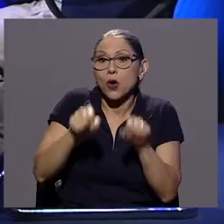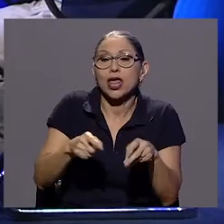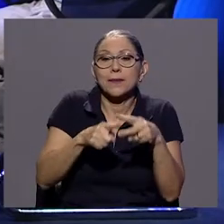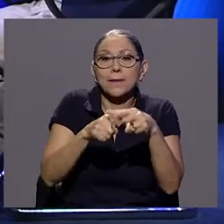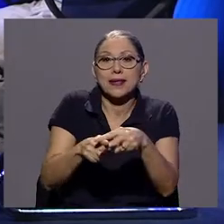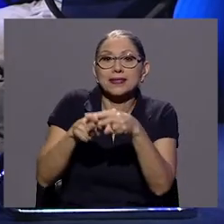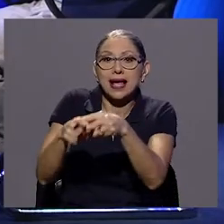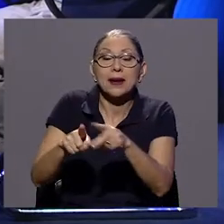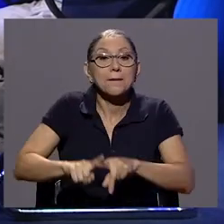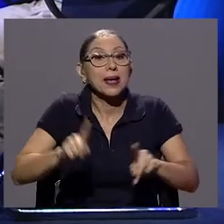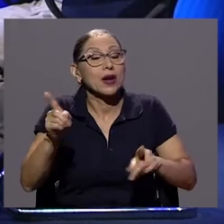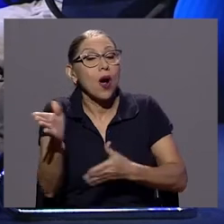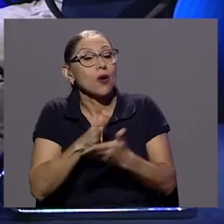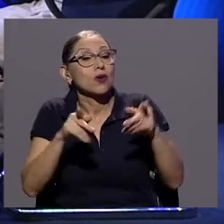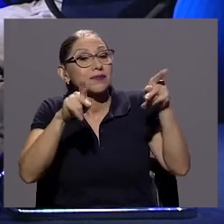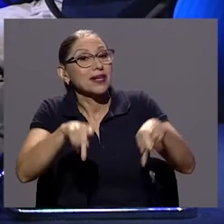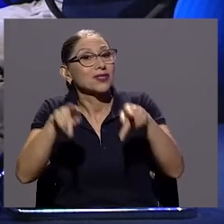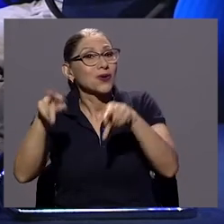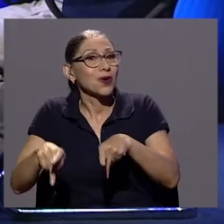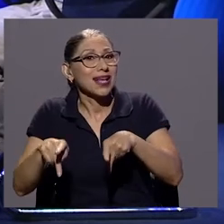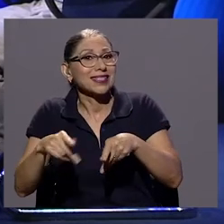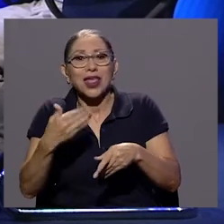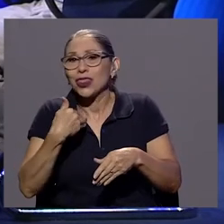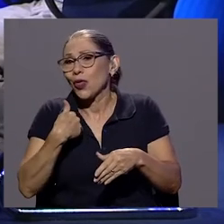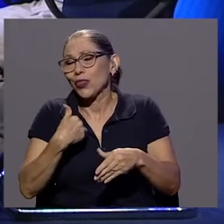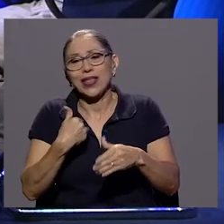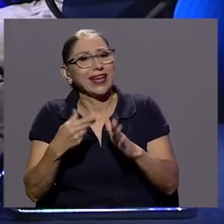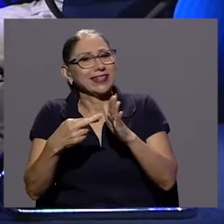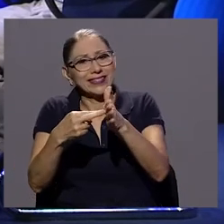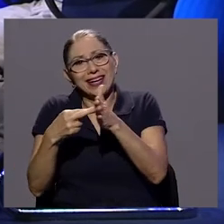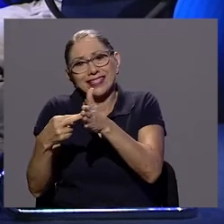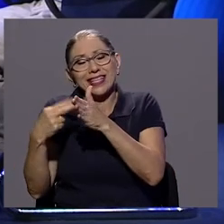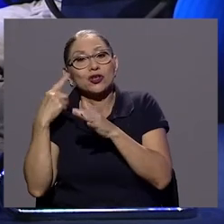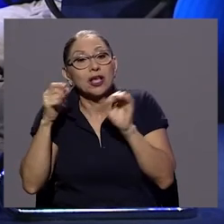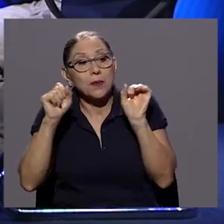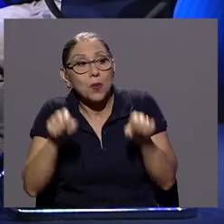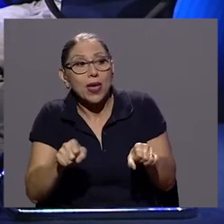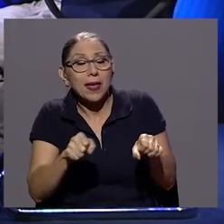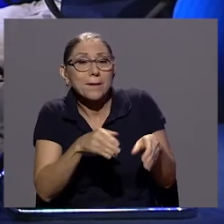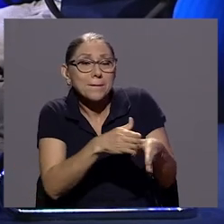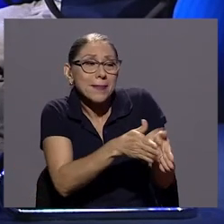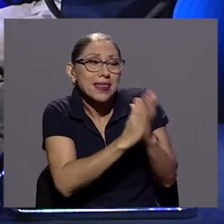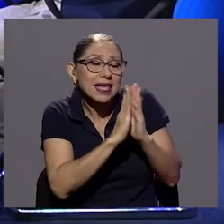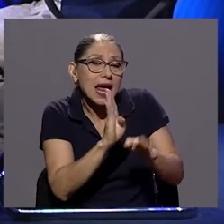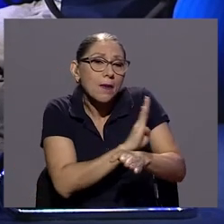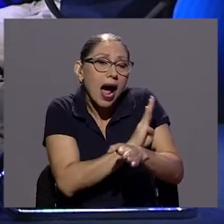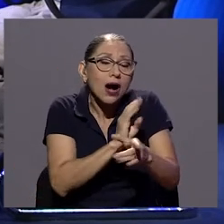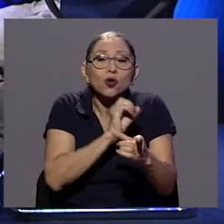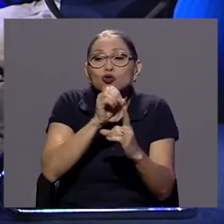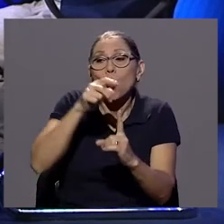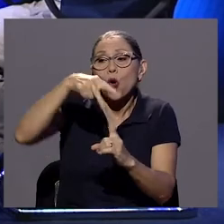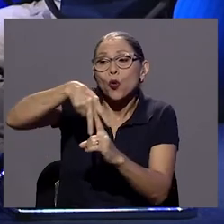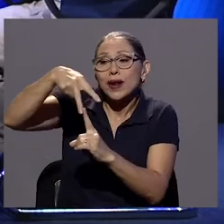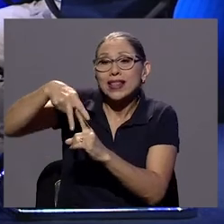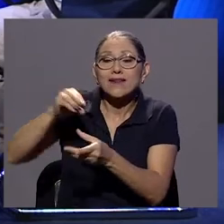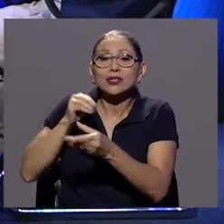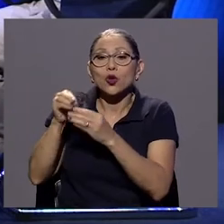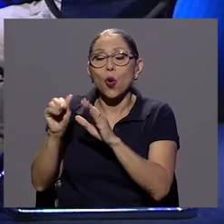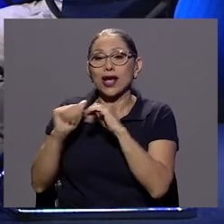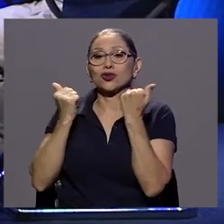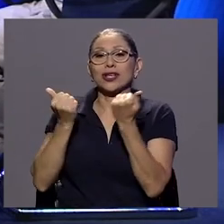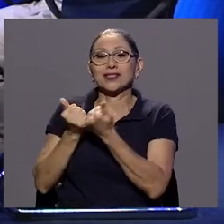a este crédito de bancos o cooperativas o asociaciones solidaristas, los enviamos, sin querer queriendo, al sector